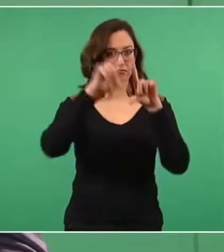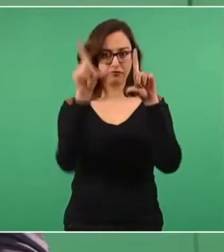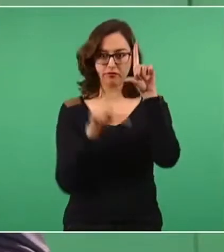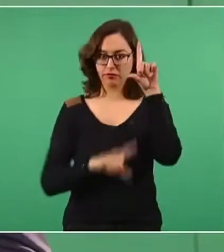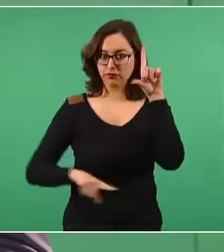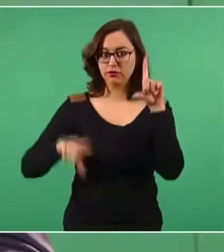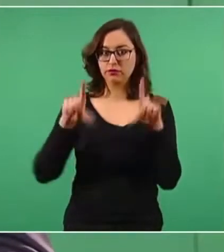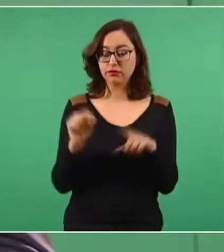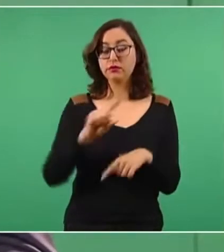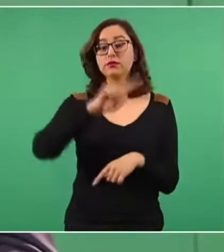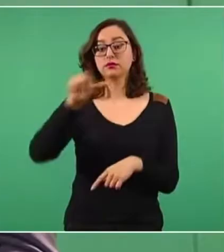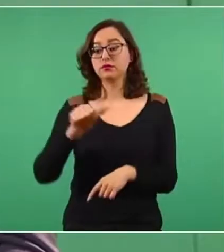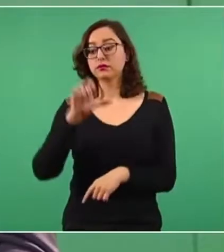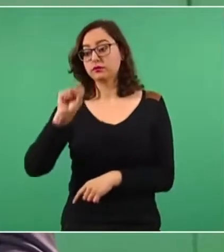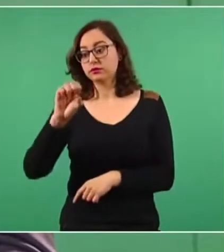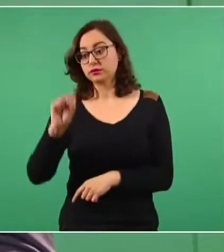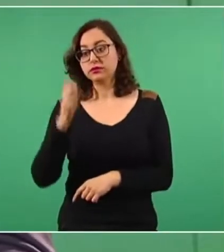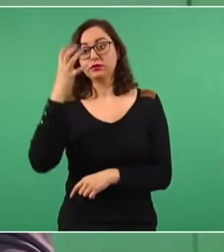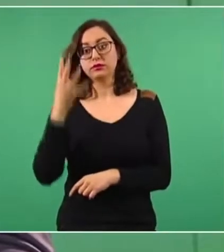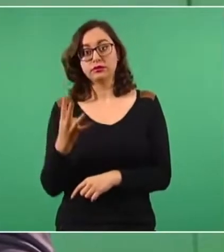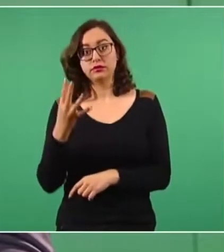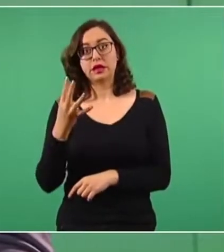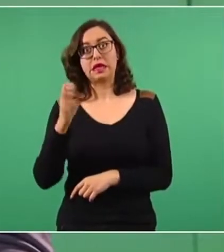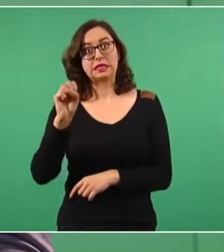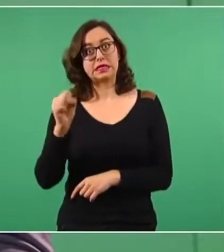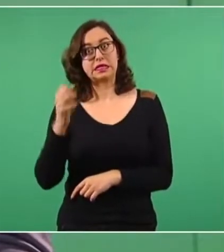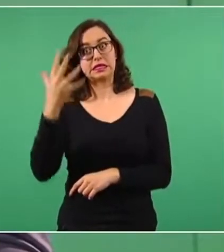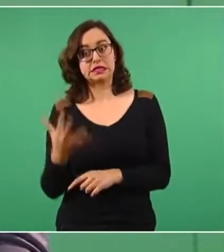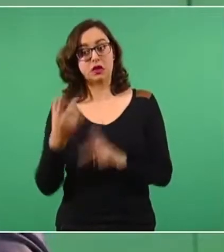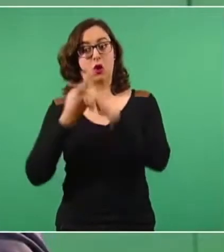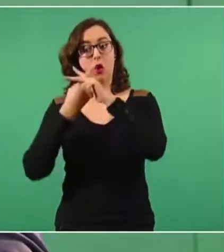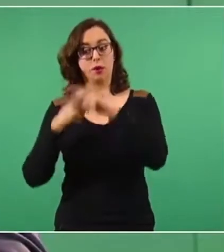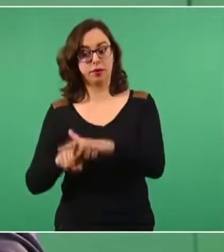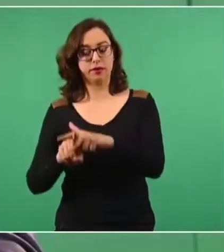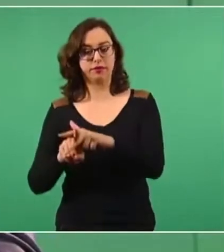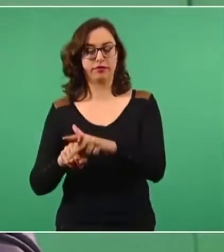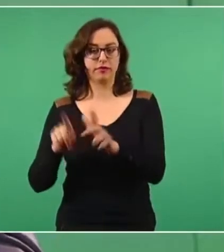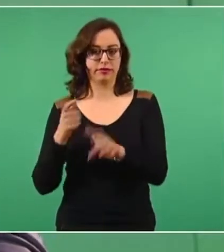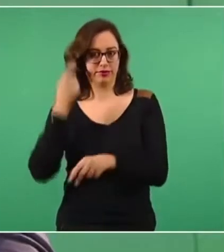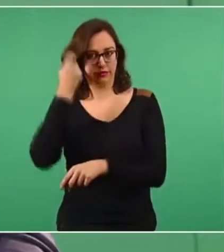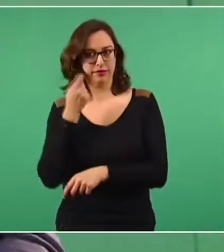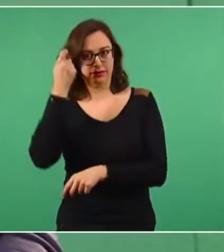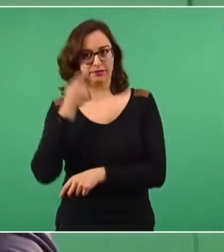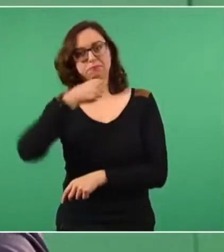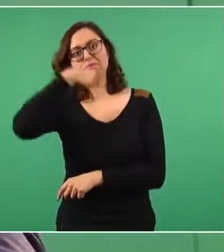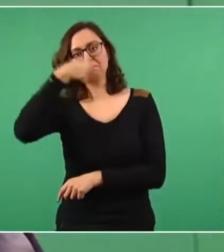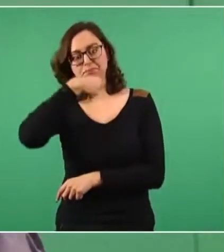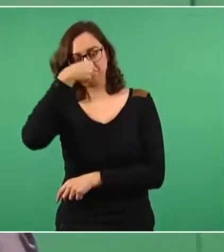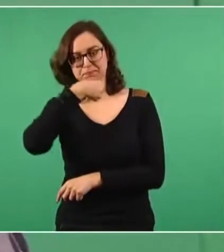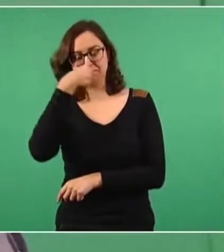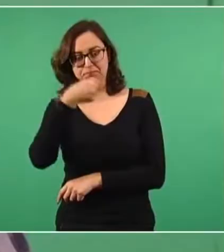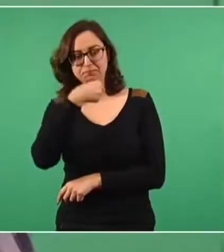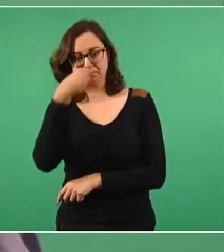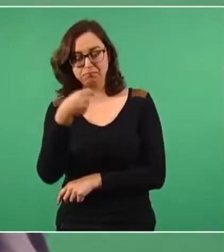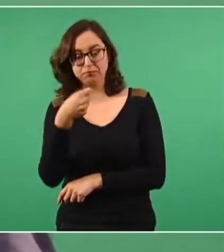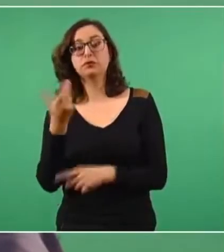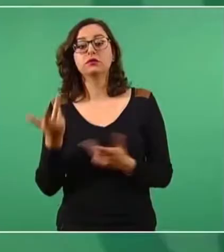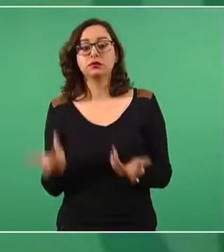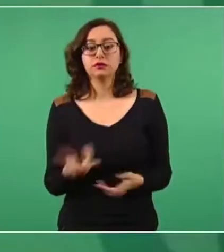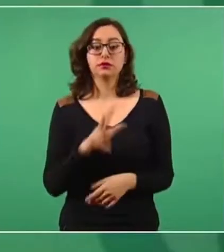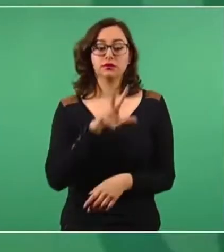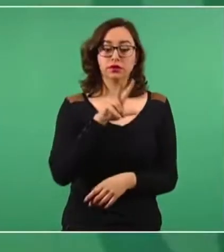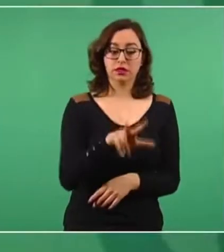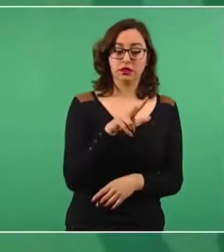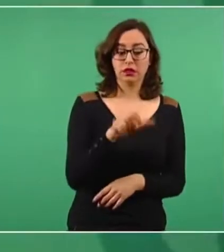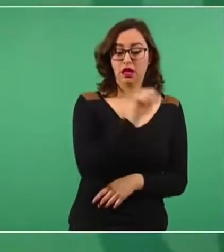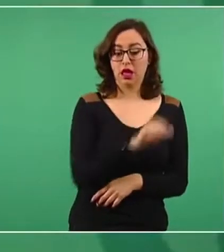adultos mayores. Bueno, entonces, como hay discapacitados de 18 a 64 años